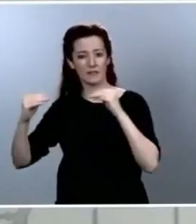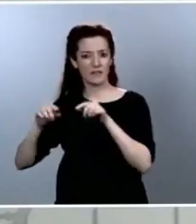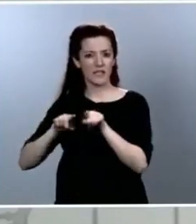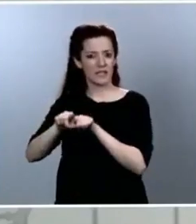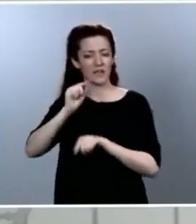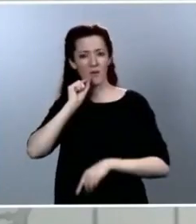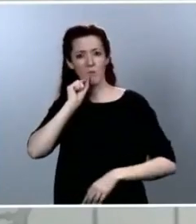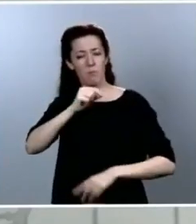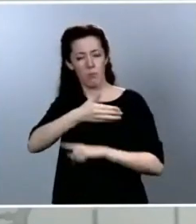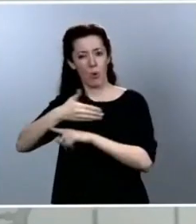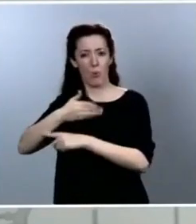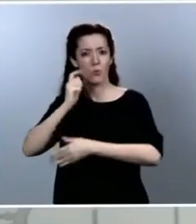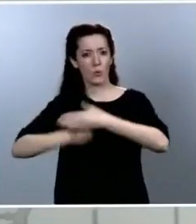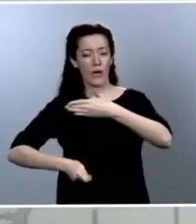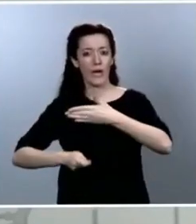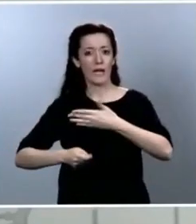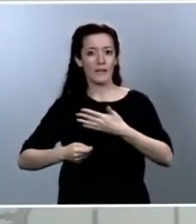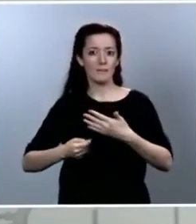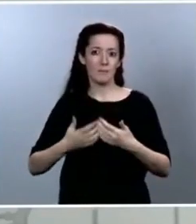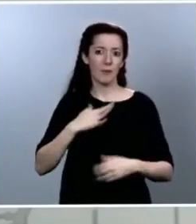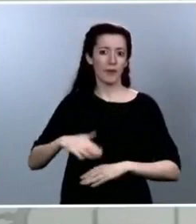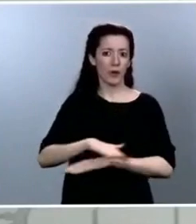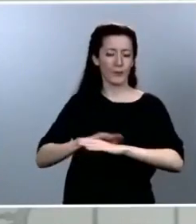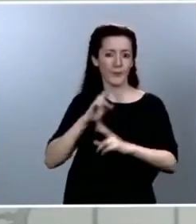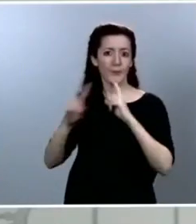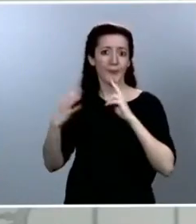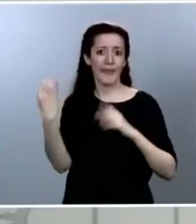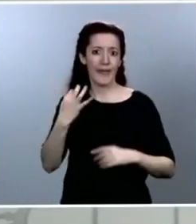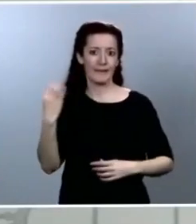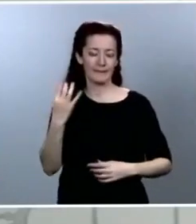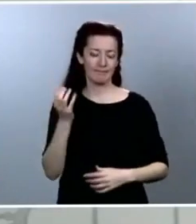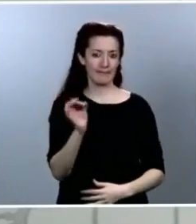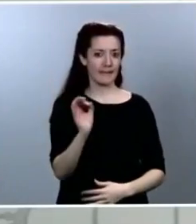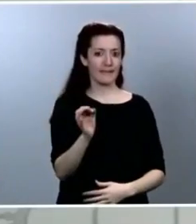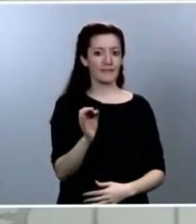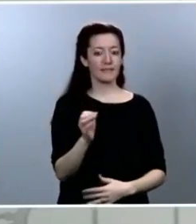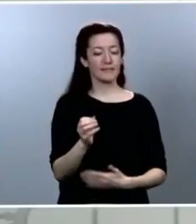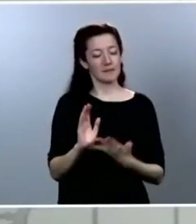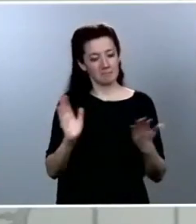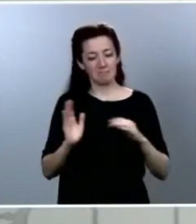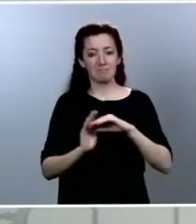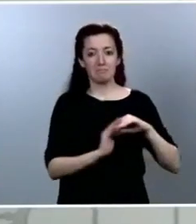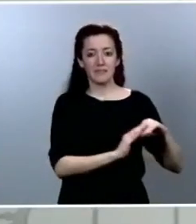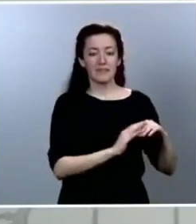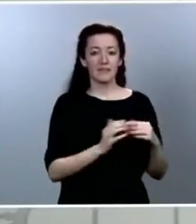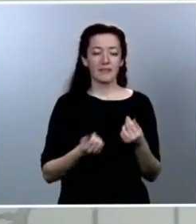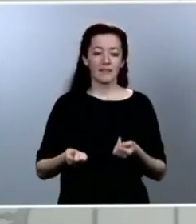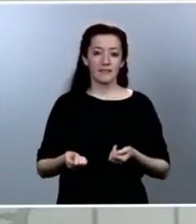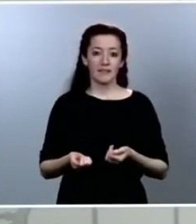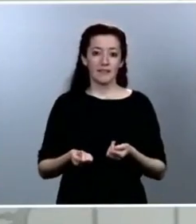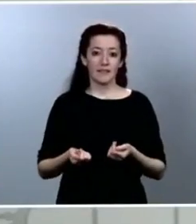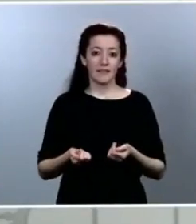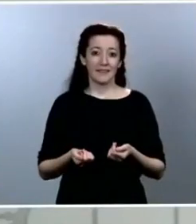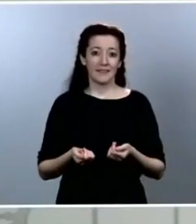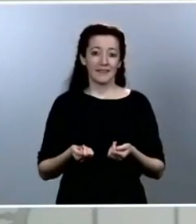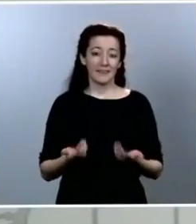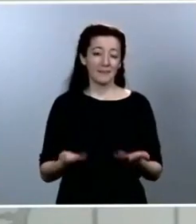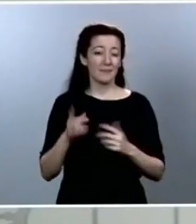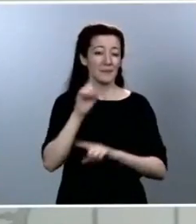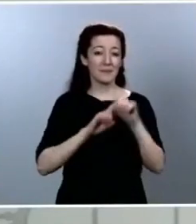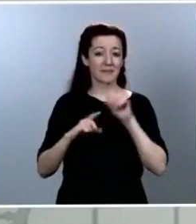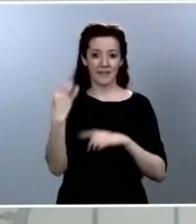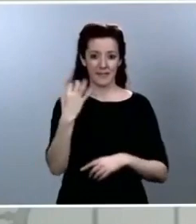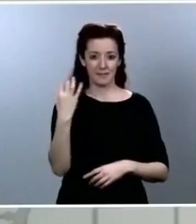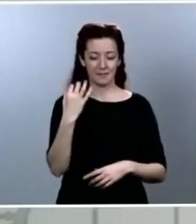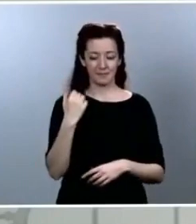efectivamente, esta es la cuestión. Este es el problema. El problema es que tenemos que medir qué significa la solidaridad en